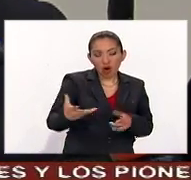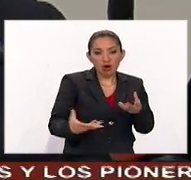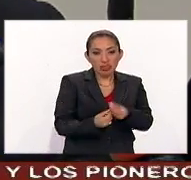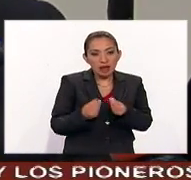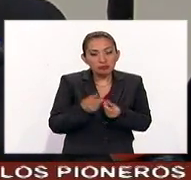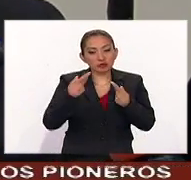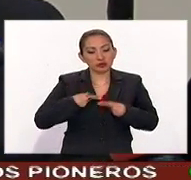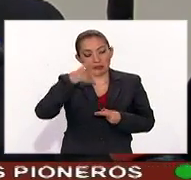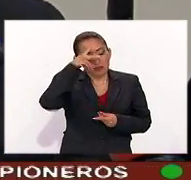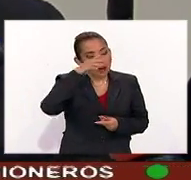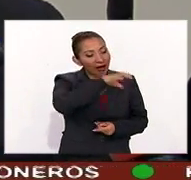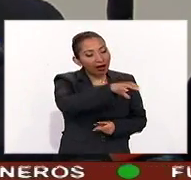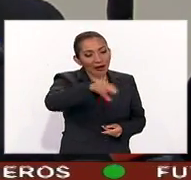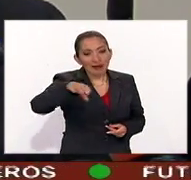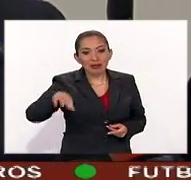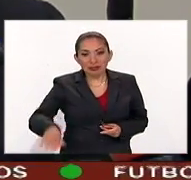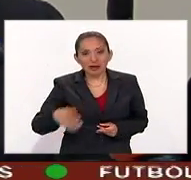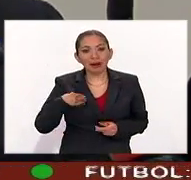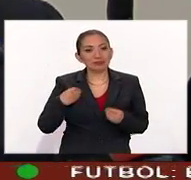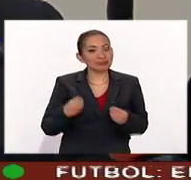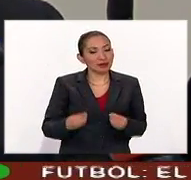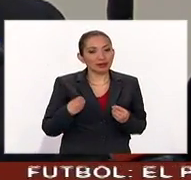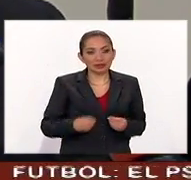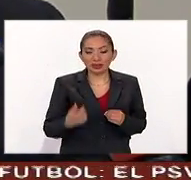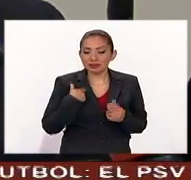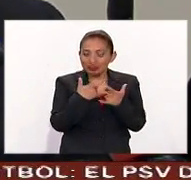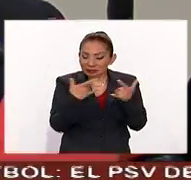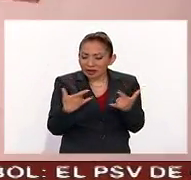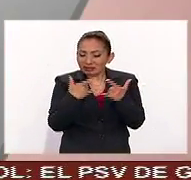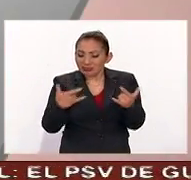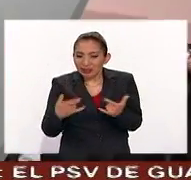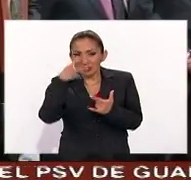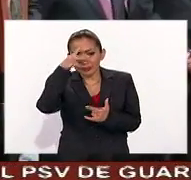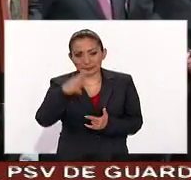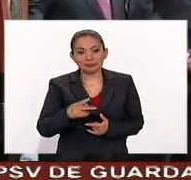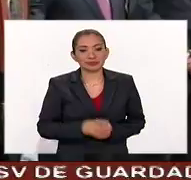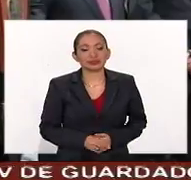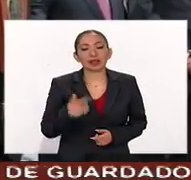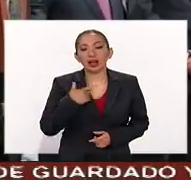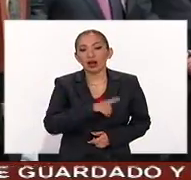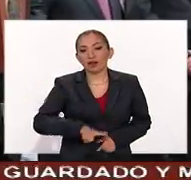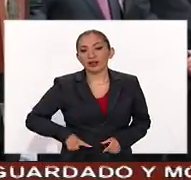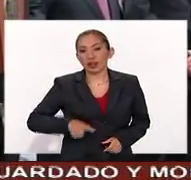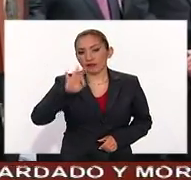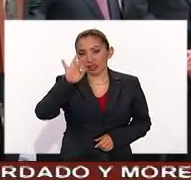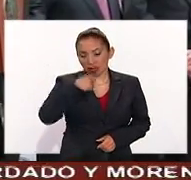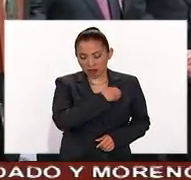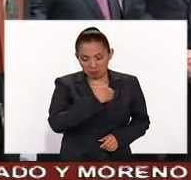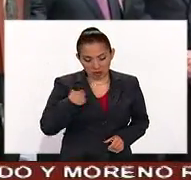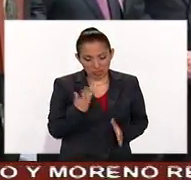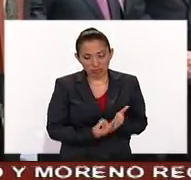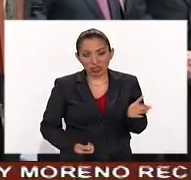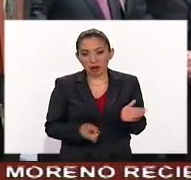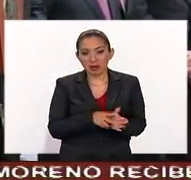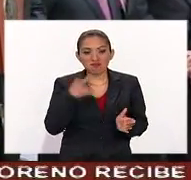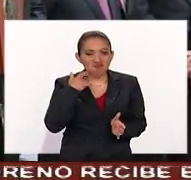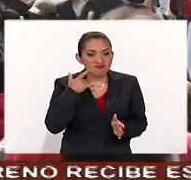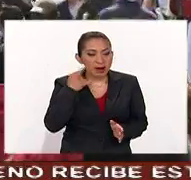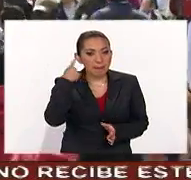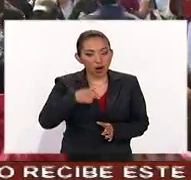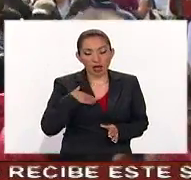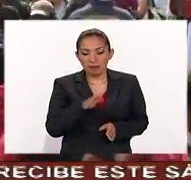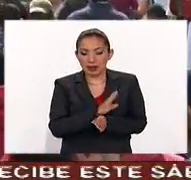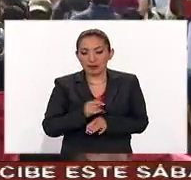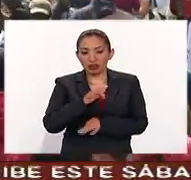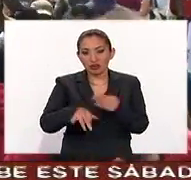muchos Méxicos es la suma de muchos momentos del país el gobierno federal comprometido a redoblar esfuerzos por el